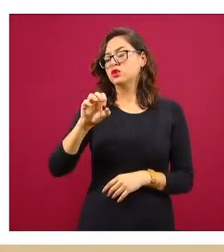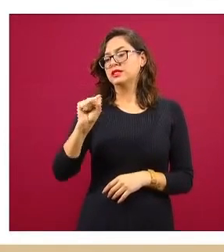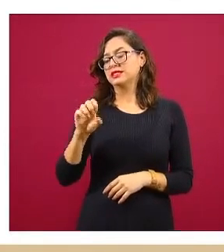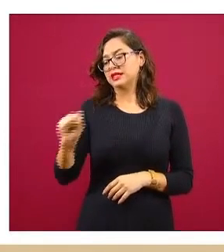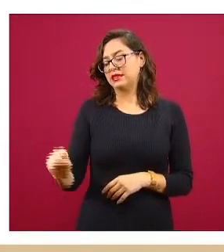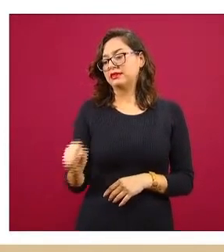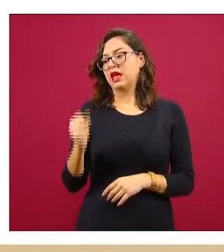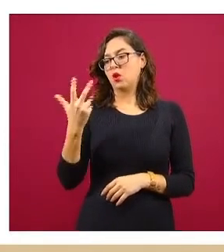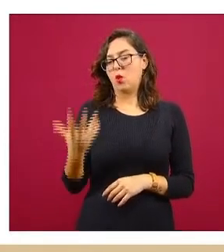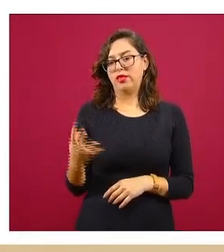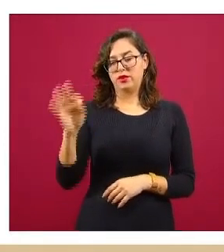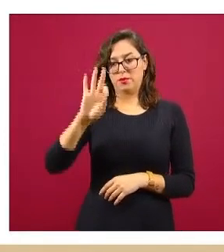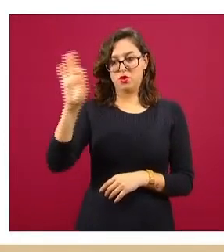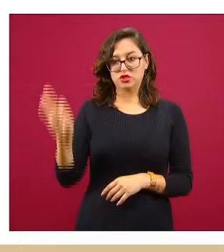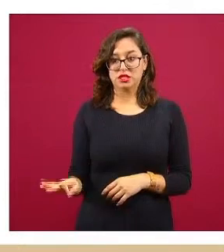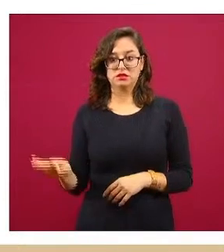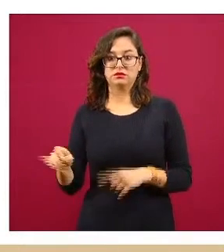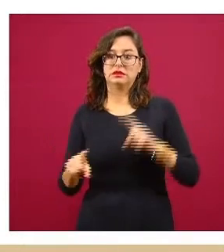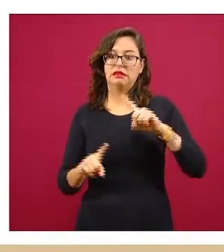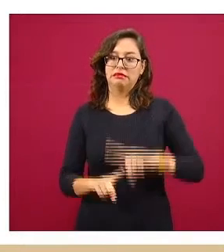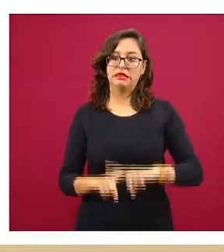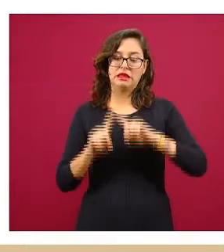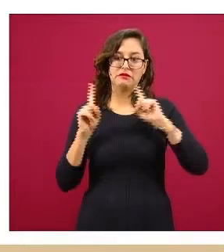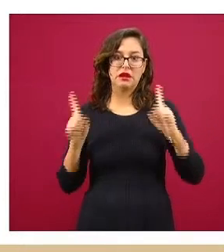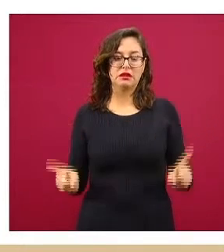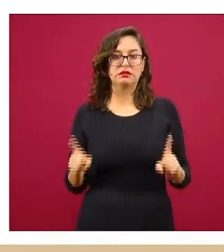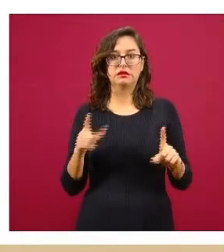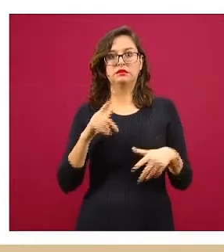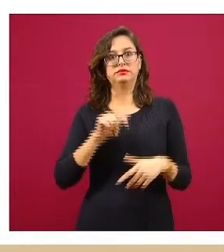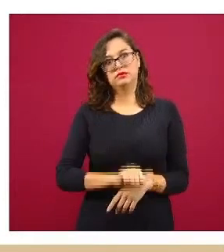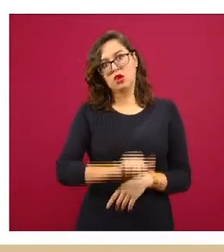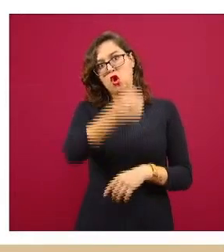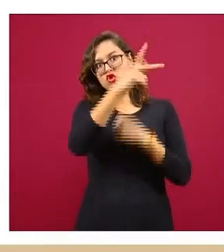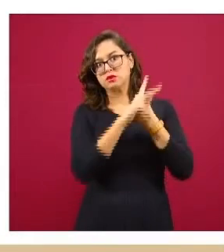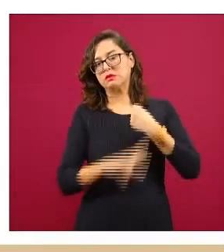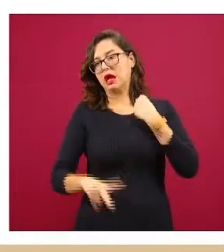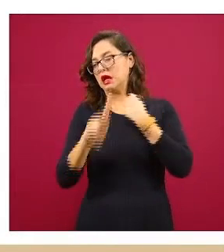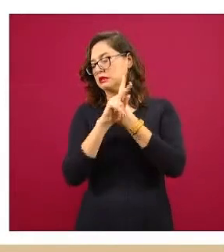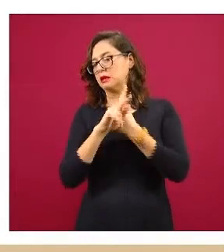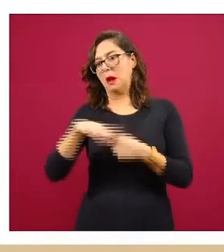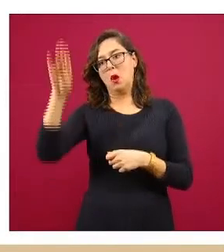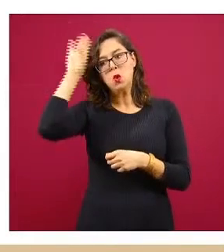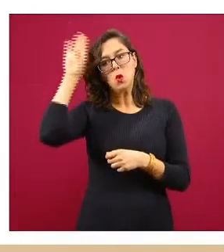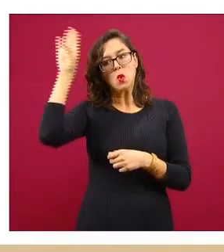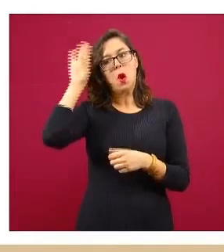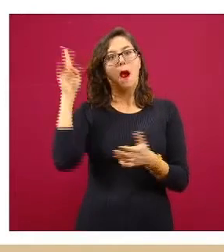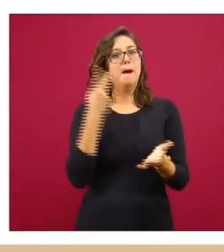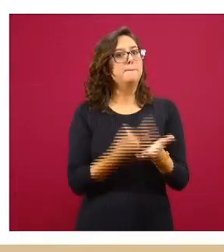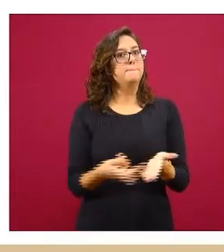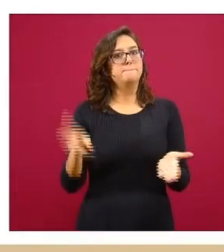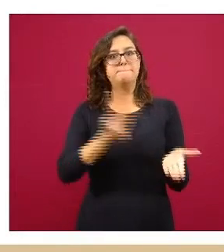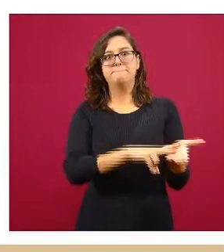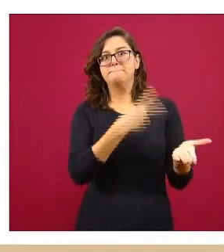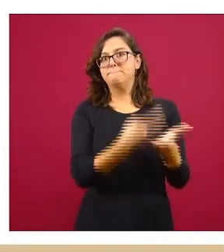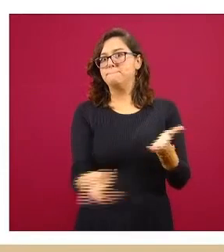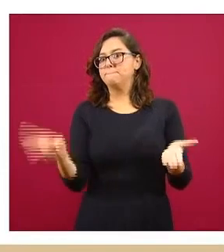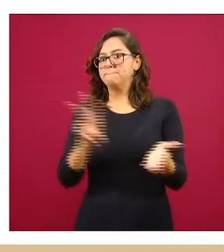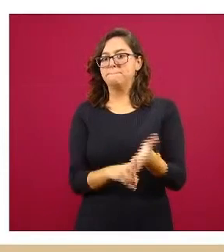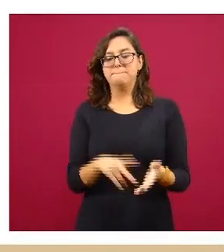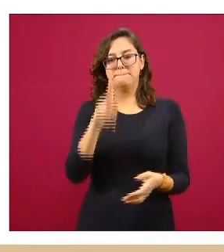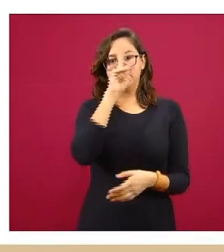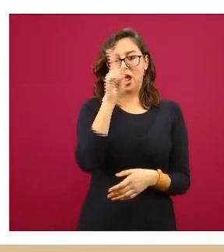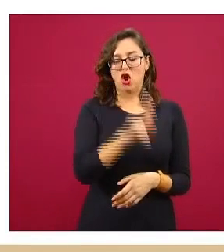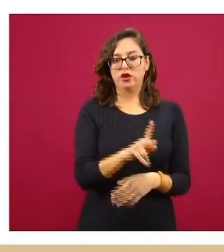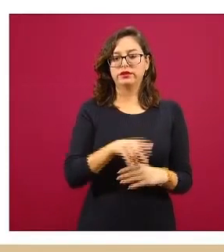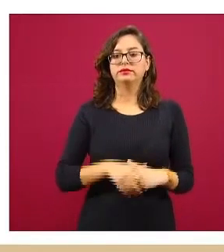100 mil habitantes, en comparación con tasas mucho más altas o más del doble como podrían ser en Bélgica, en el Reino Unido y aún en